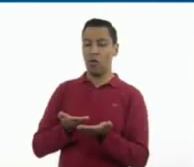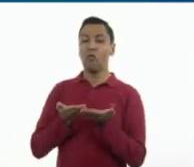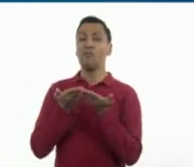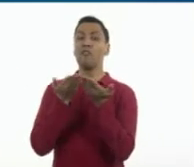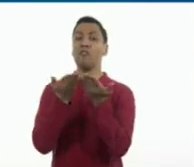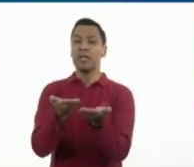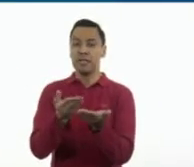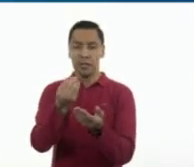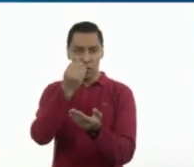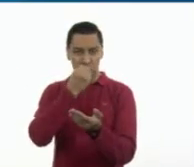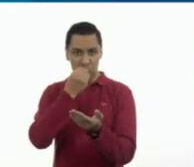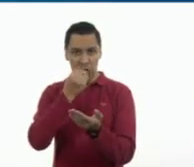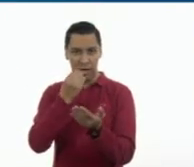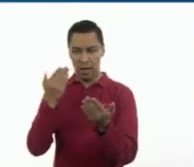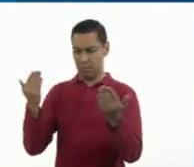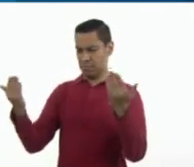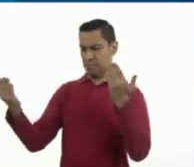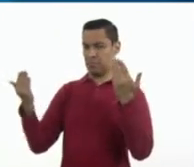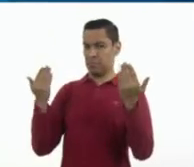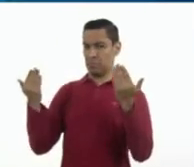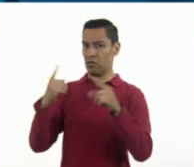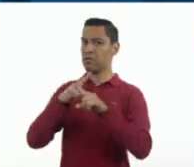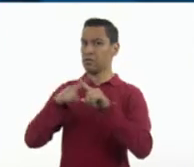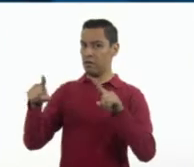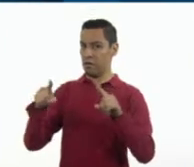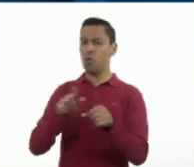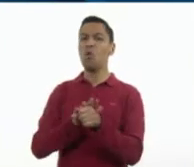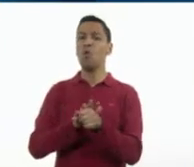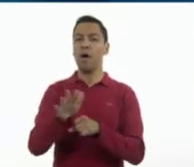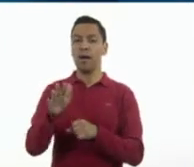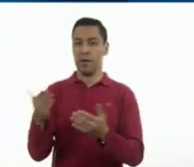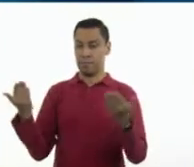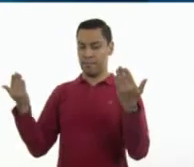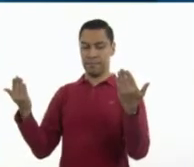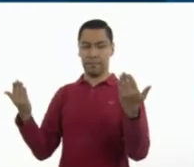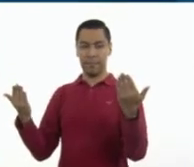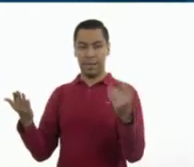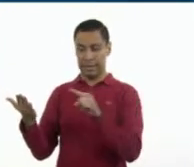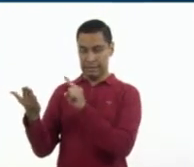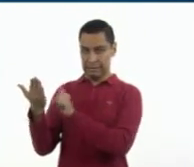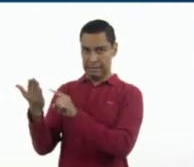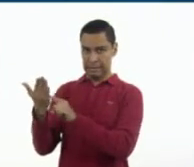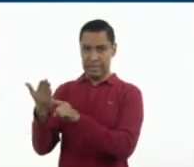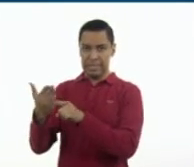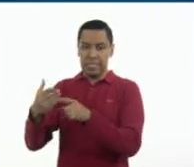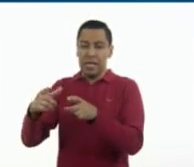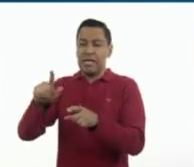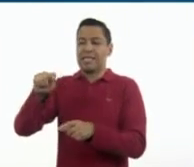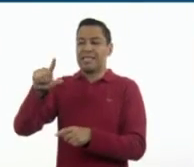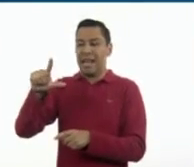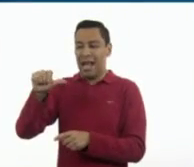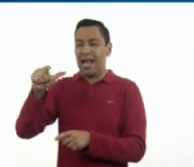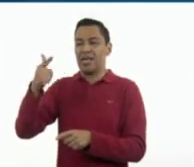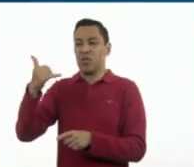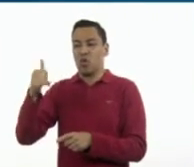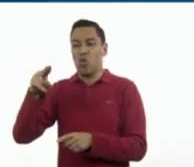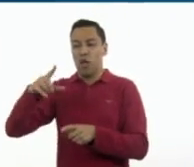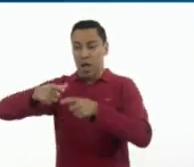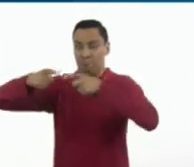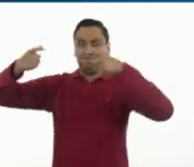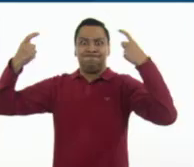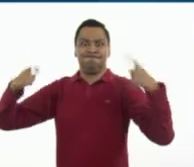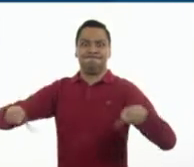son diferentes en varios aspectos, ¿no? Uno solo ofrece tlayudas y el otro